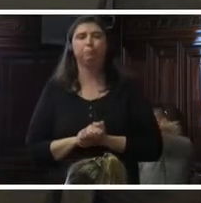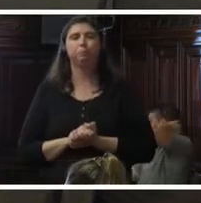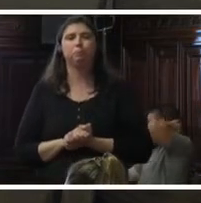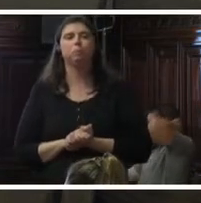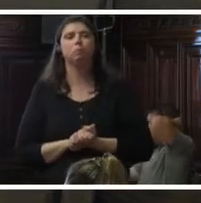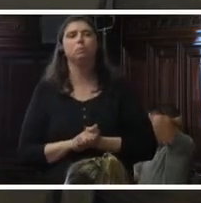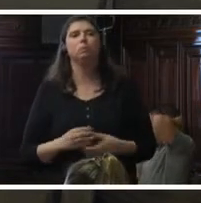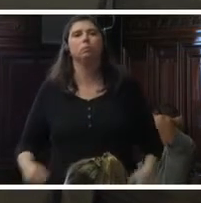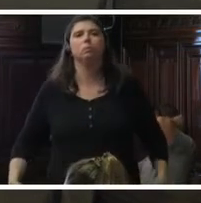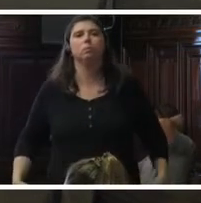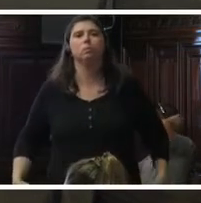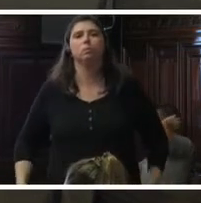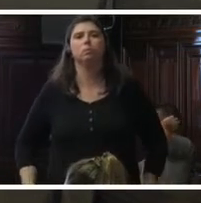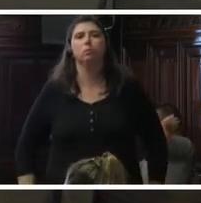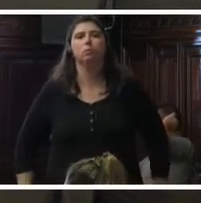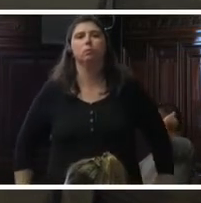No,